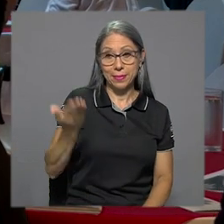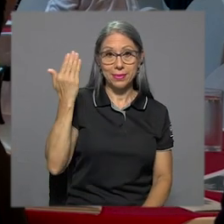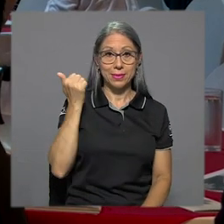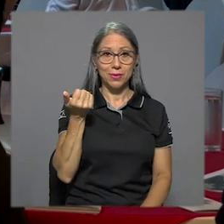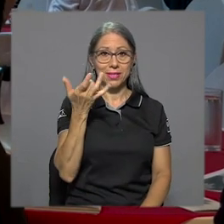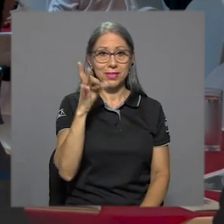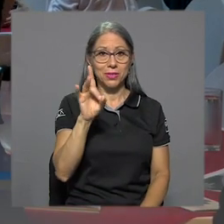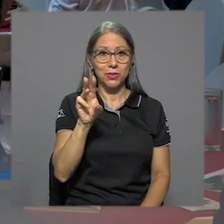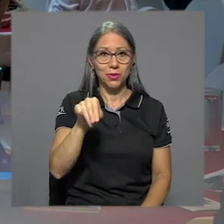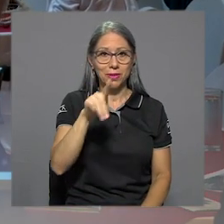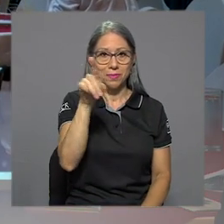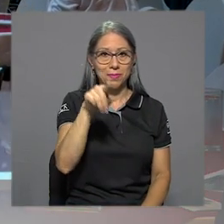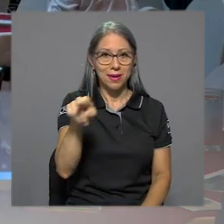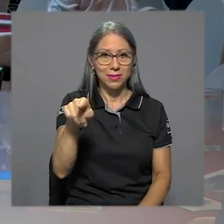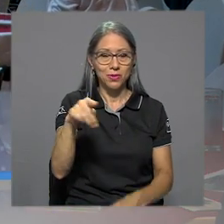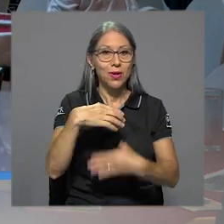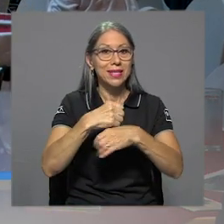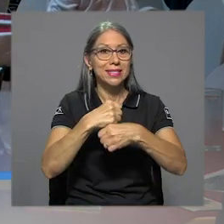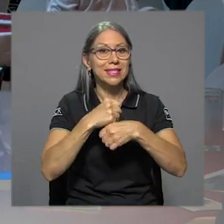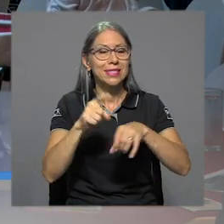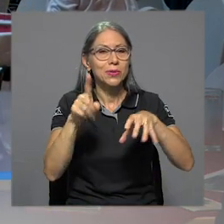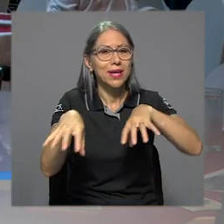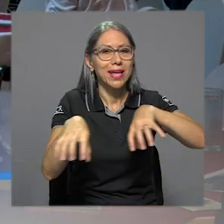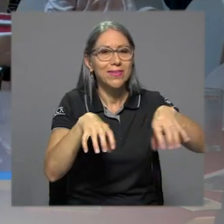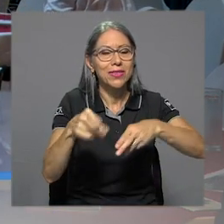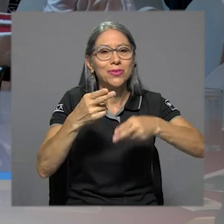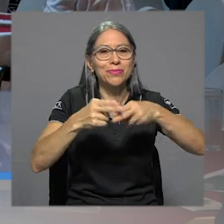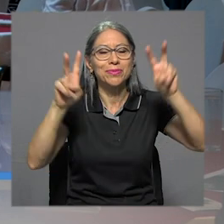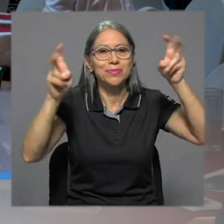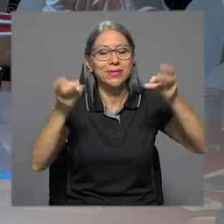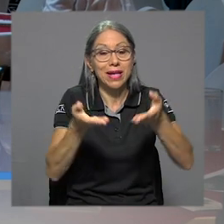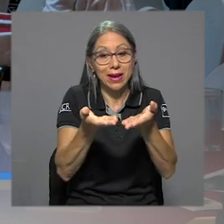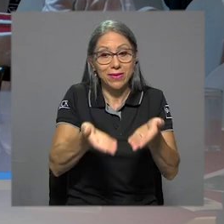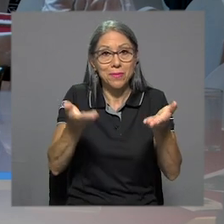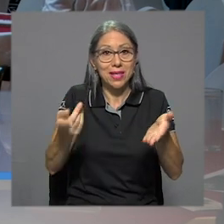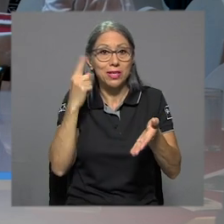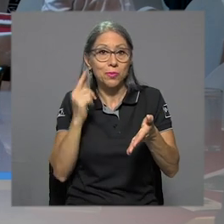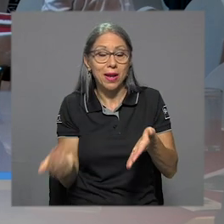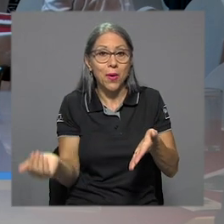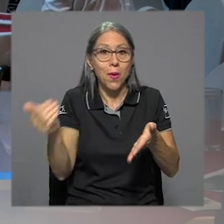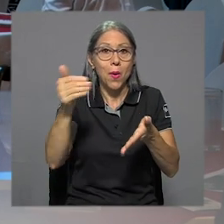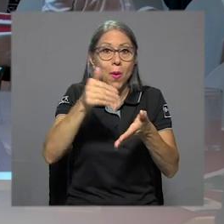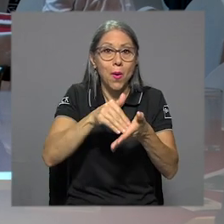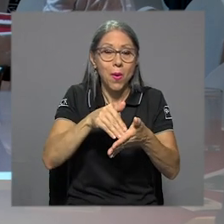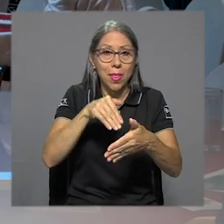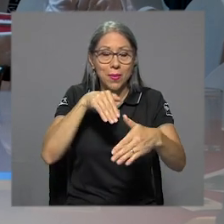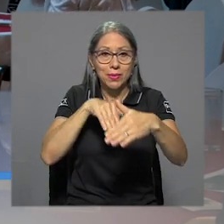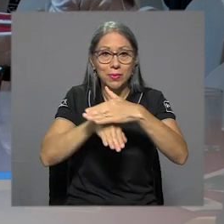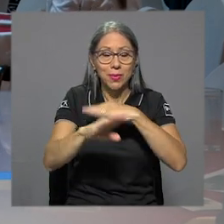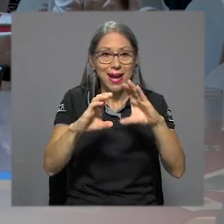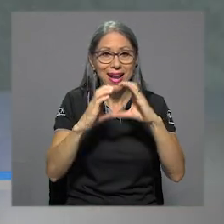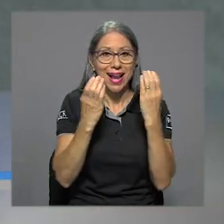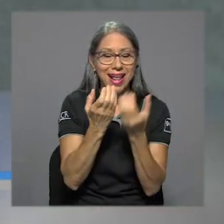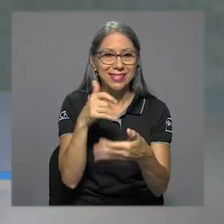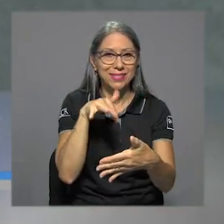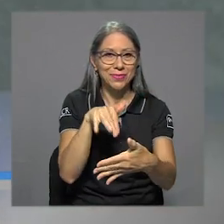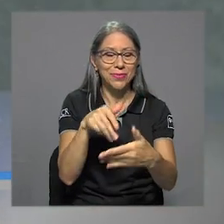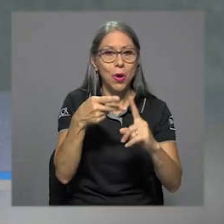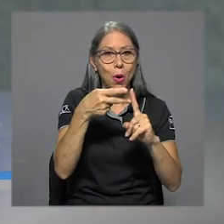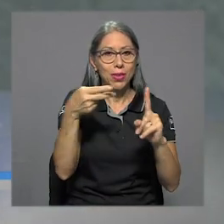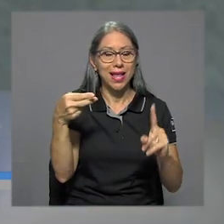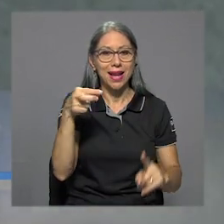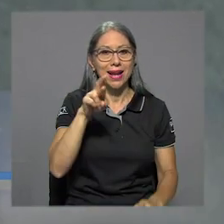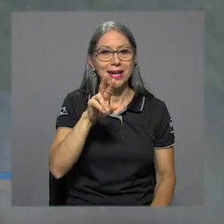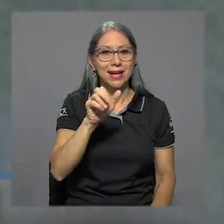El pasado 18 de marzo se llevó a cabo el evento Herramientas para el Regreso a Clases, en el Hotel